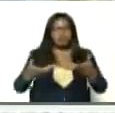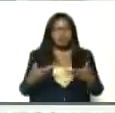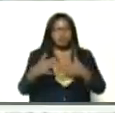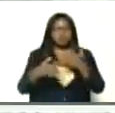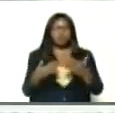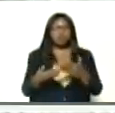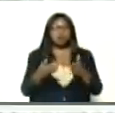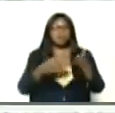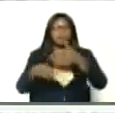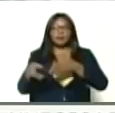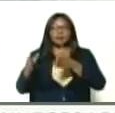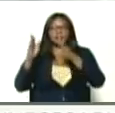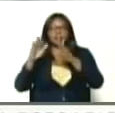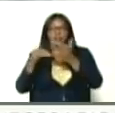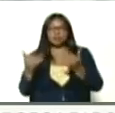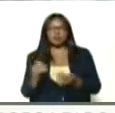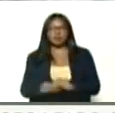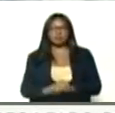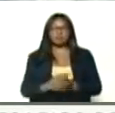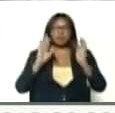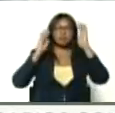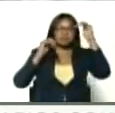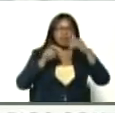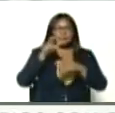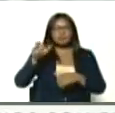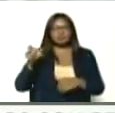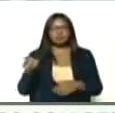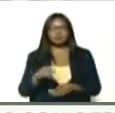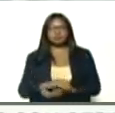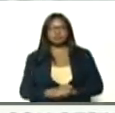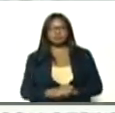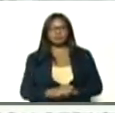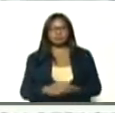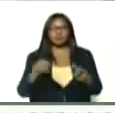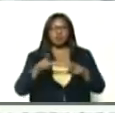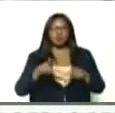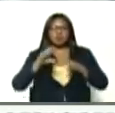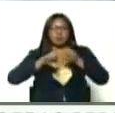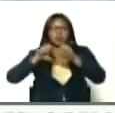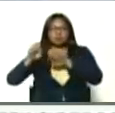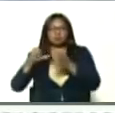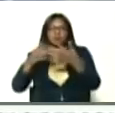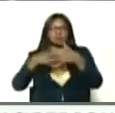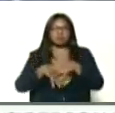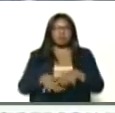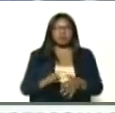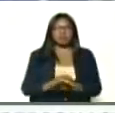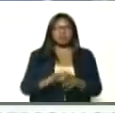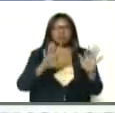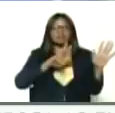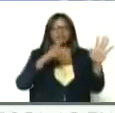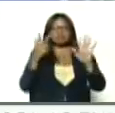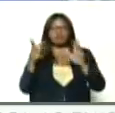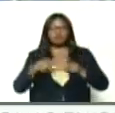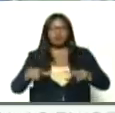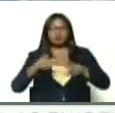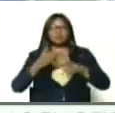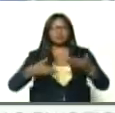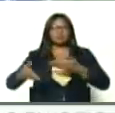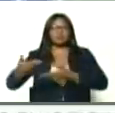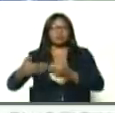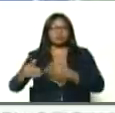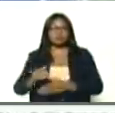infraestructuras, actas para atender pacientes. Este centro diagnóstico integral, cuenta de 18 áreas de servicio,